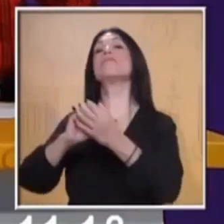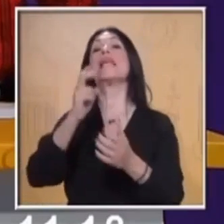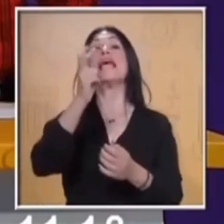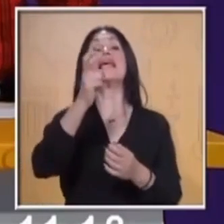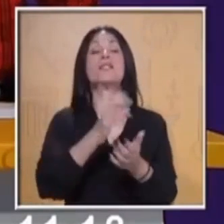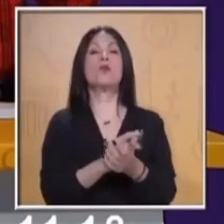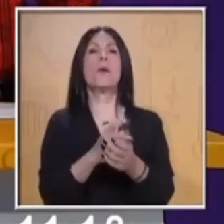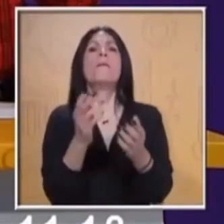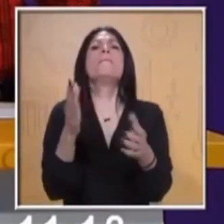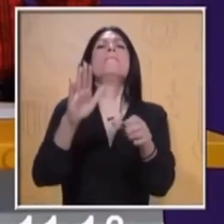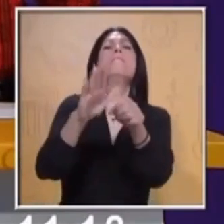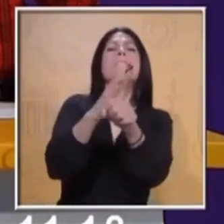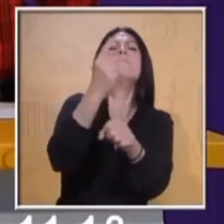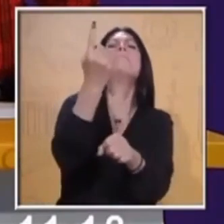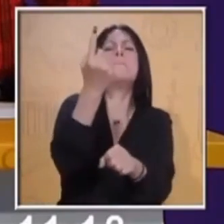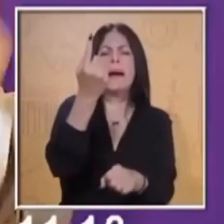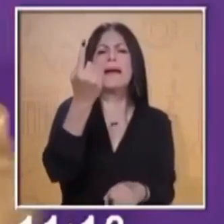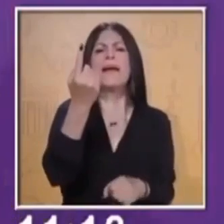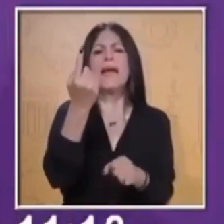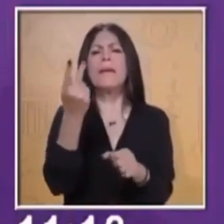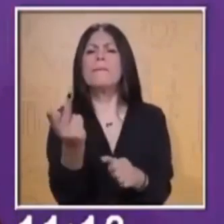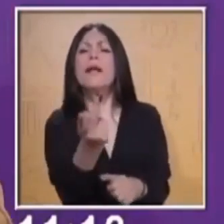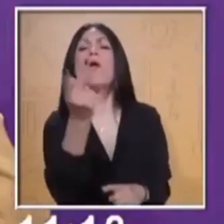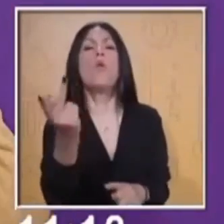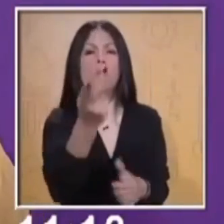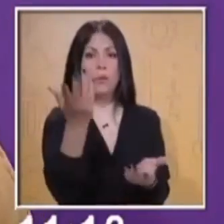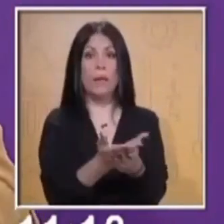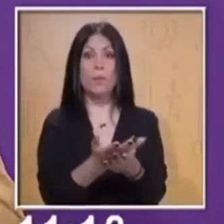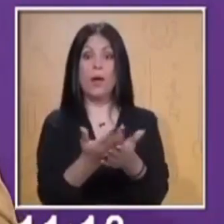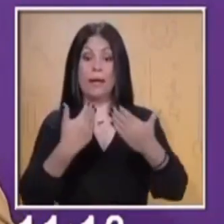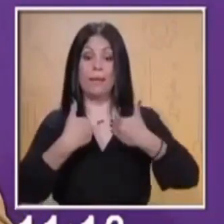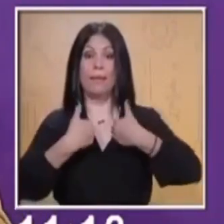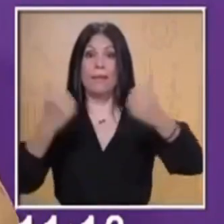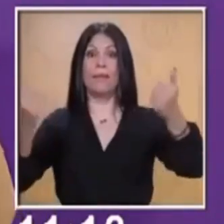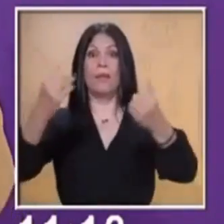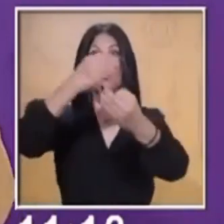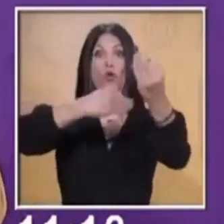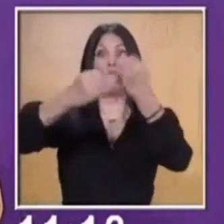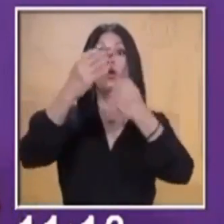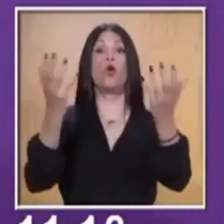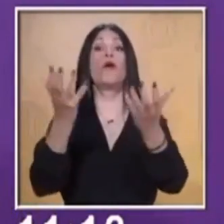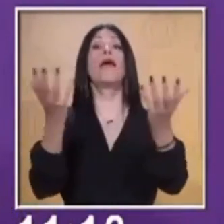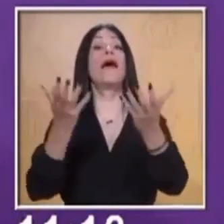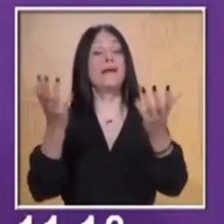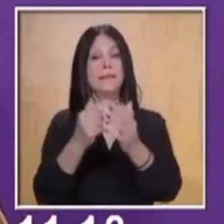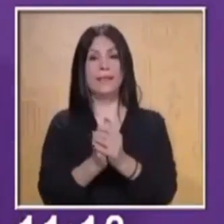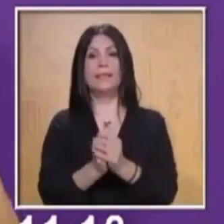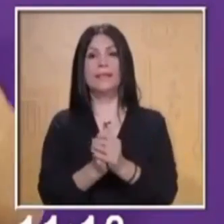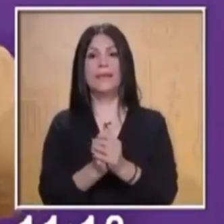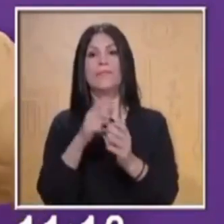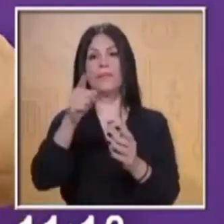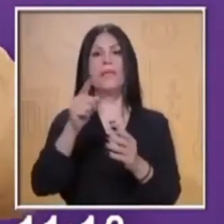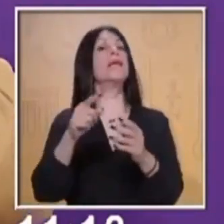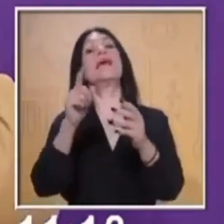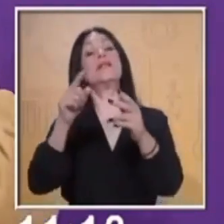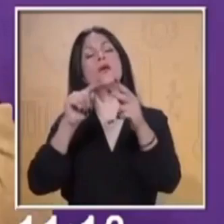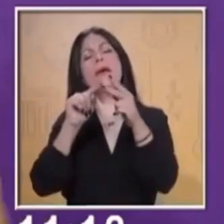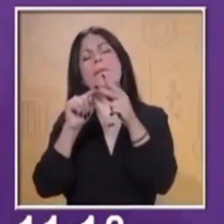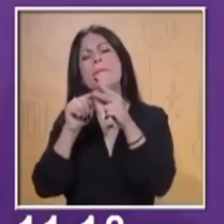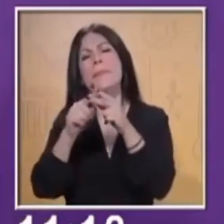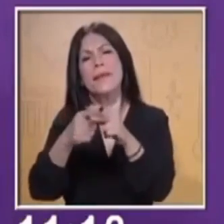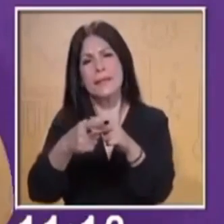información se difunde por medio de un reporte que consta de introducción, también consta de